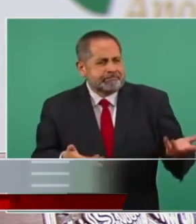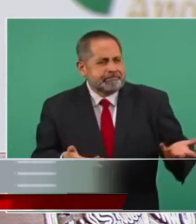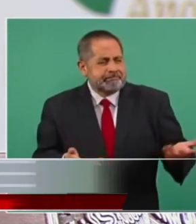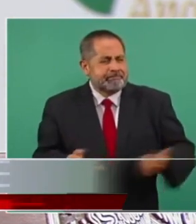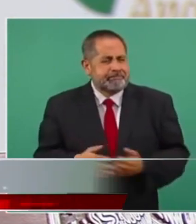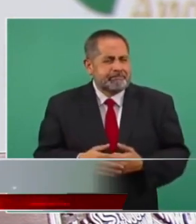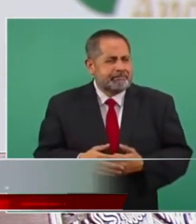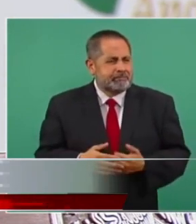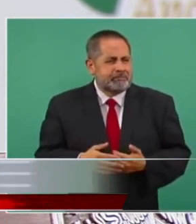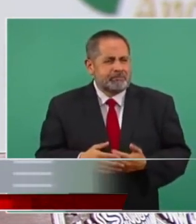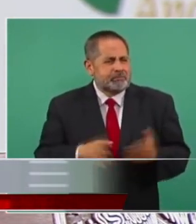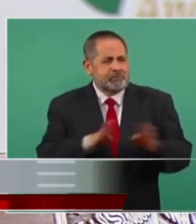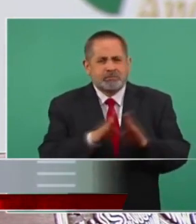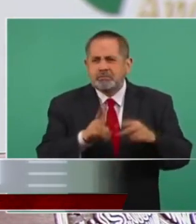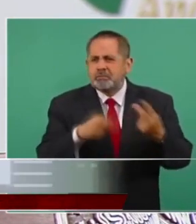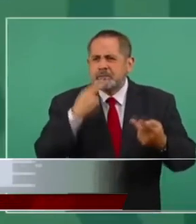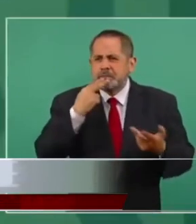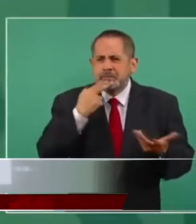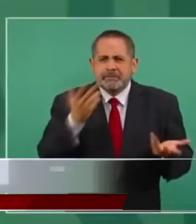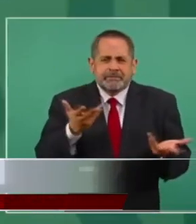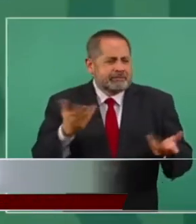el medio que van a utilizar?